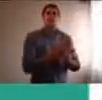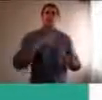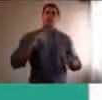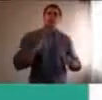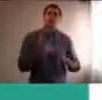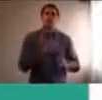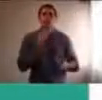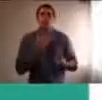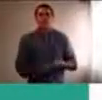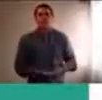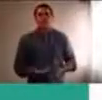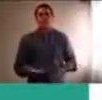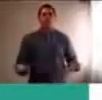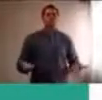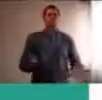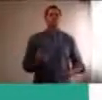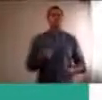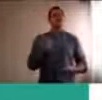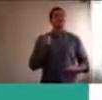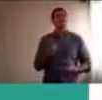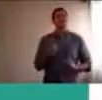la posibilidad, que lo puedan expresar.